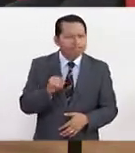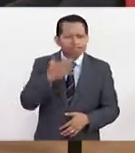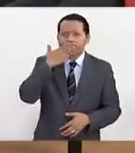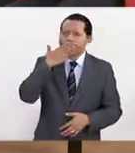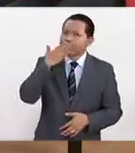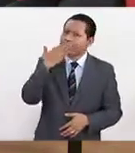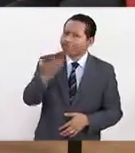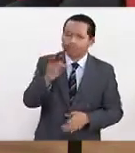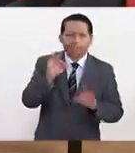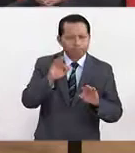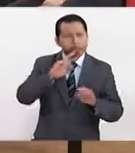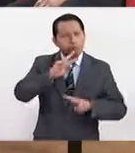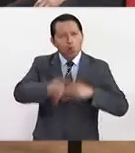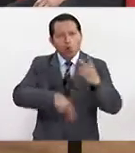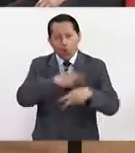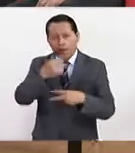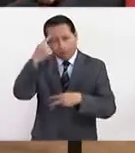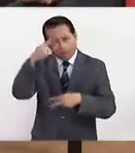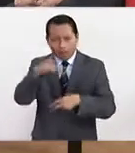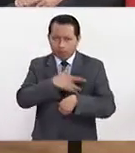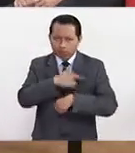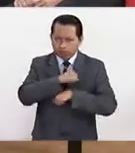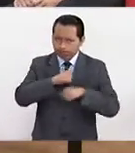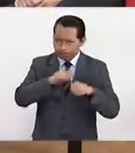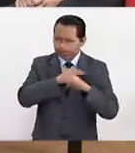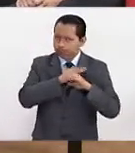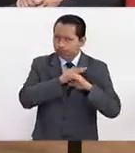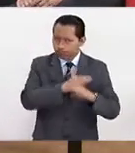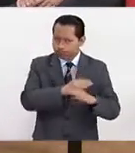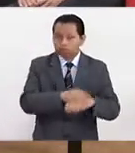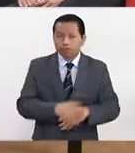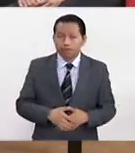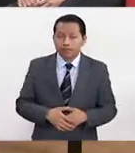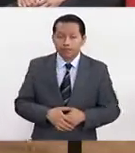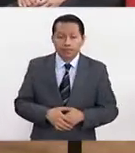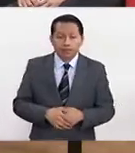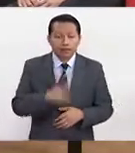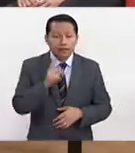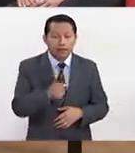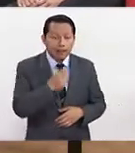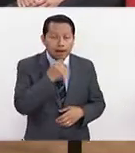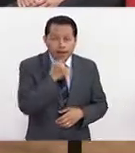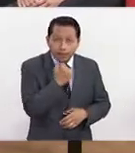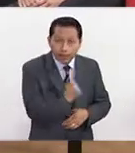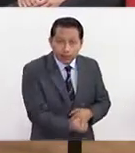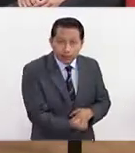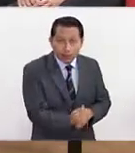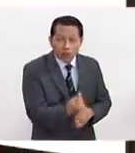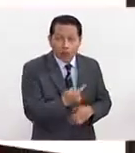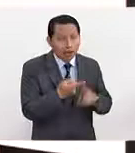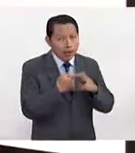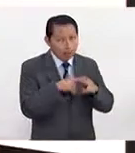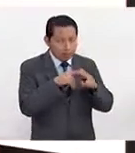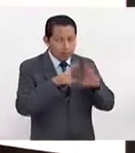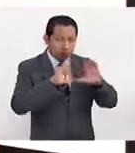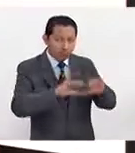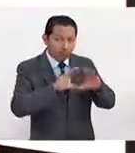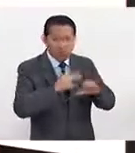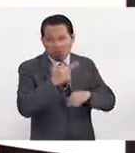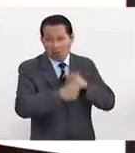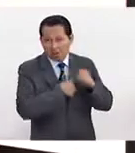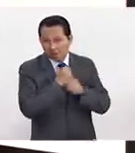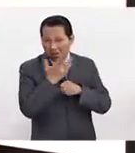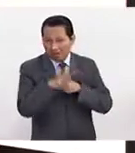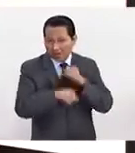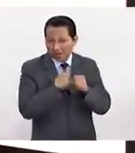para no poder llegar precisamente a infartos de la inmunidad? Si debemos empezar la prevención en los pequeñitos, estamos hablando de niños, 8 años, 10